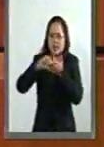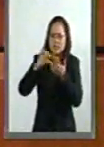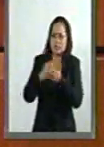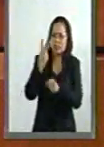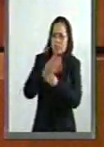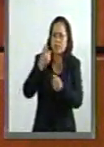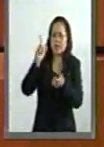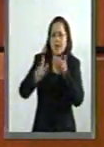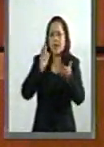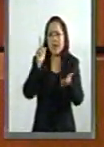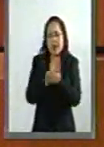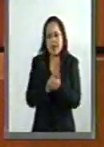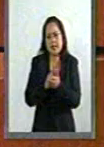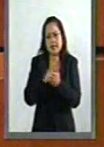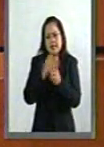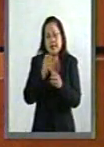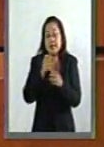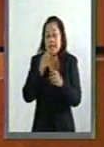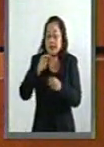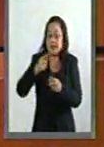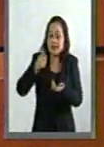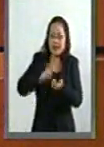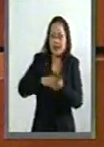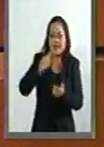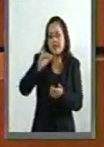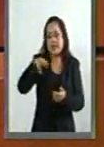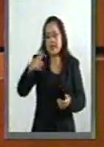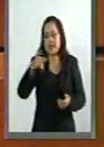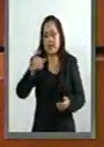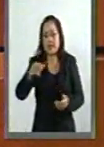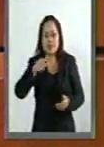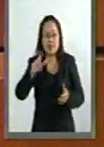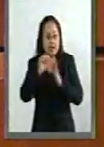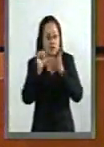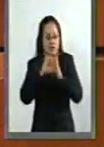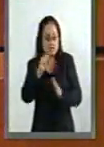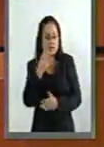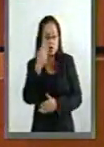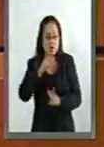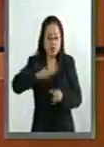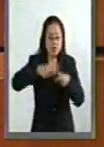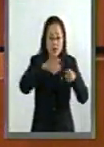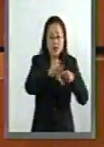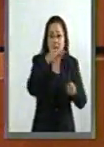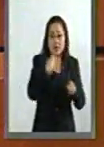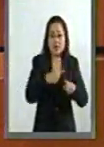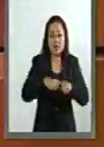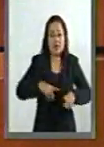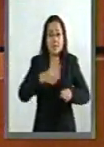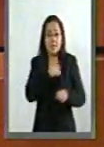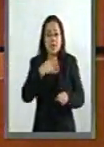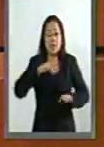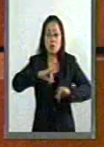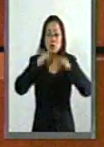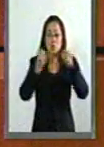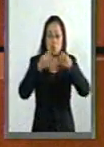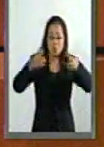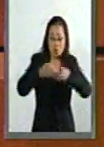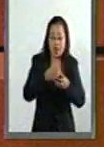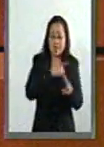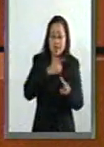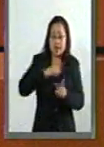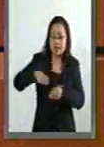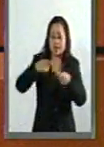de la Ley del Sistema Nacional de Información Estadística y Geográfica establece que la designación de los miembros de la Junta deberá